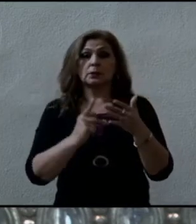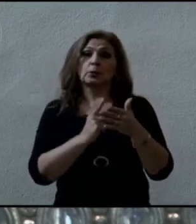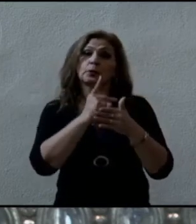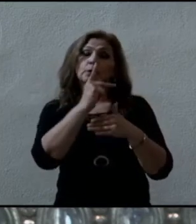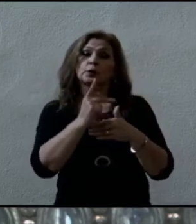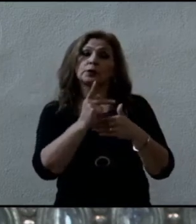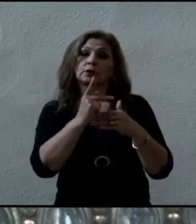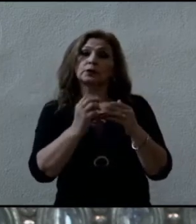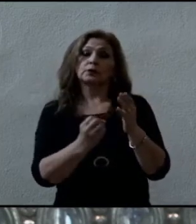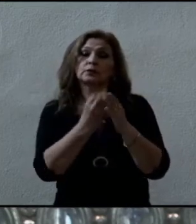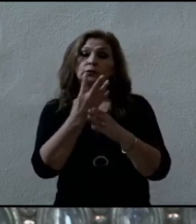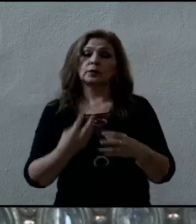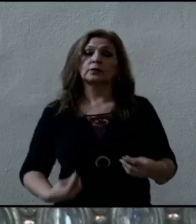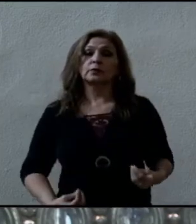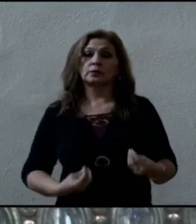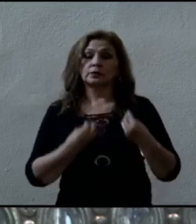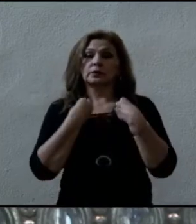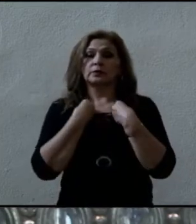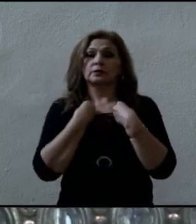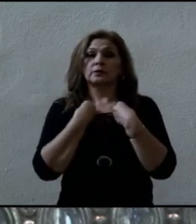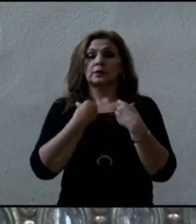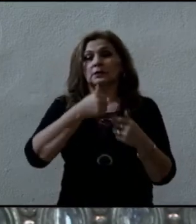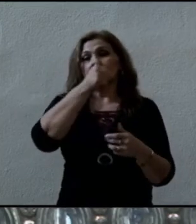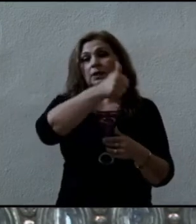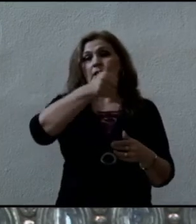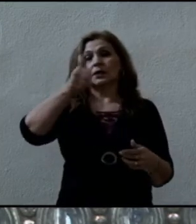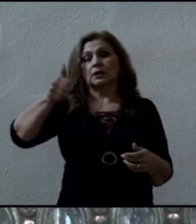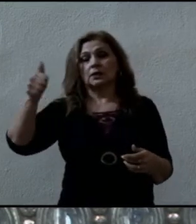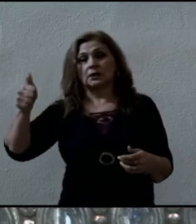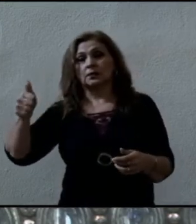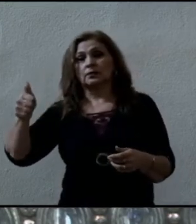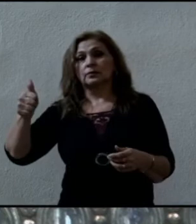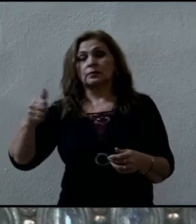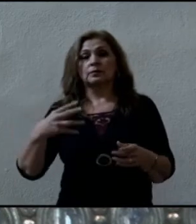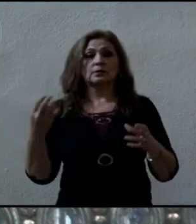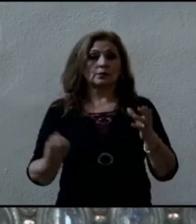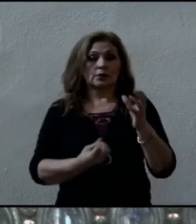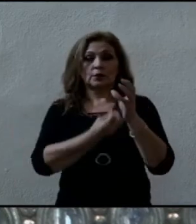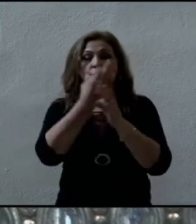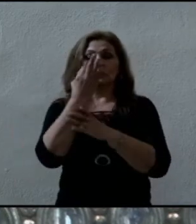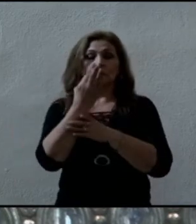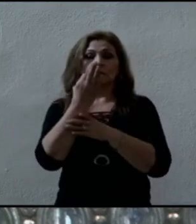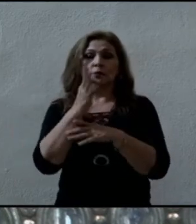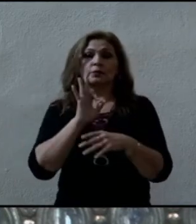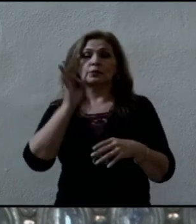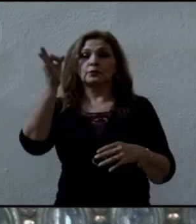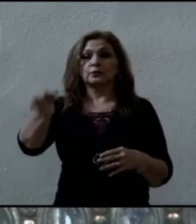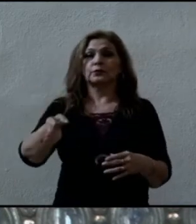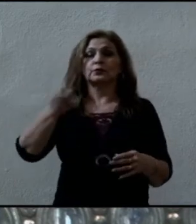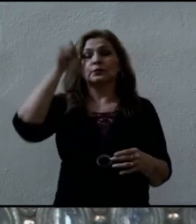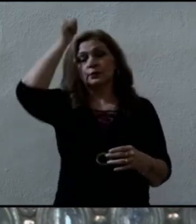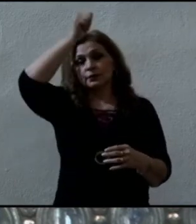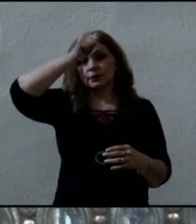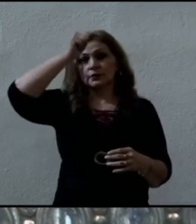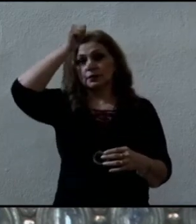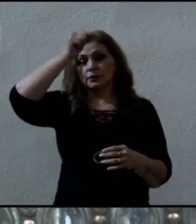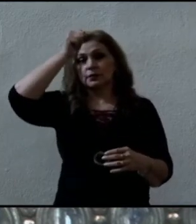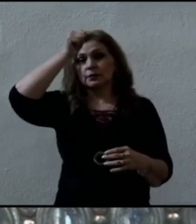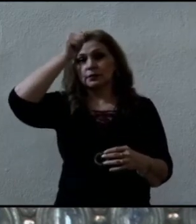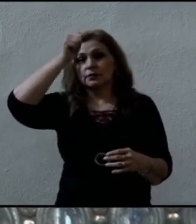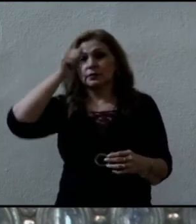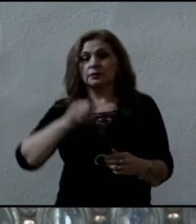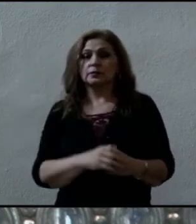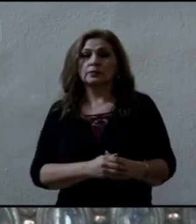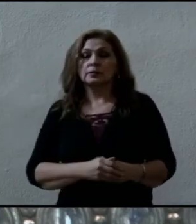y así cada uno de los nuevos candidatos al ministerio sacerdotal tendrán todos